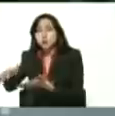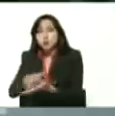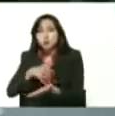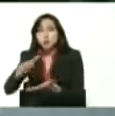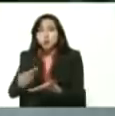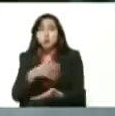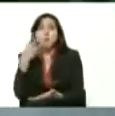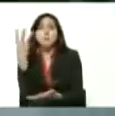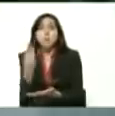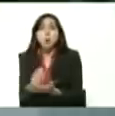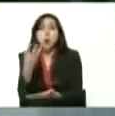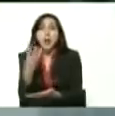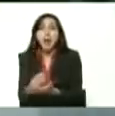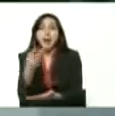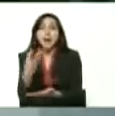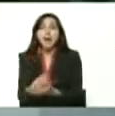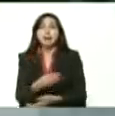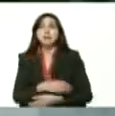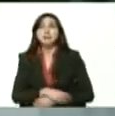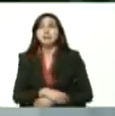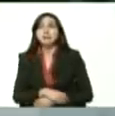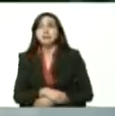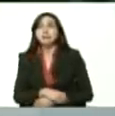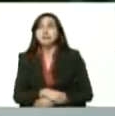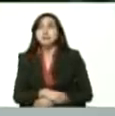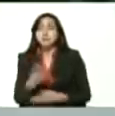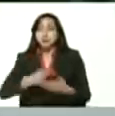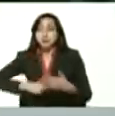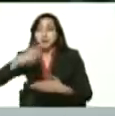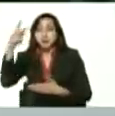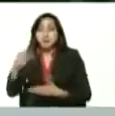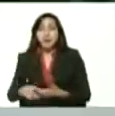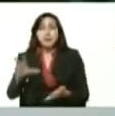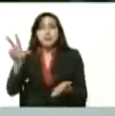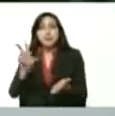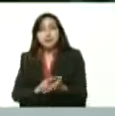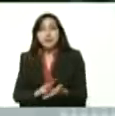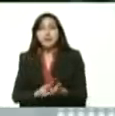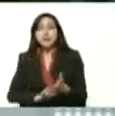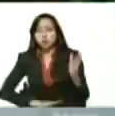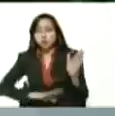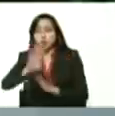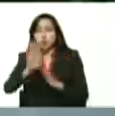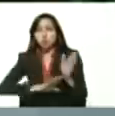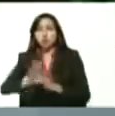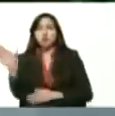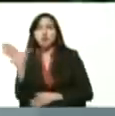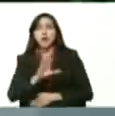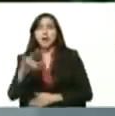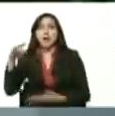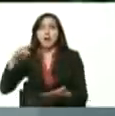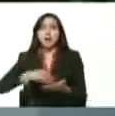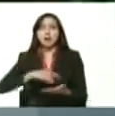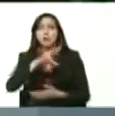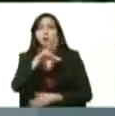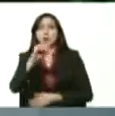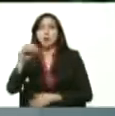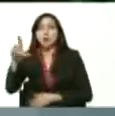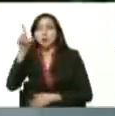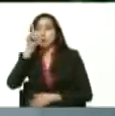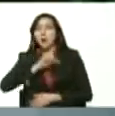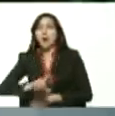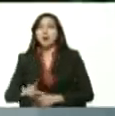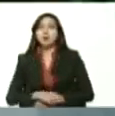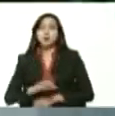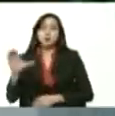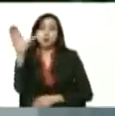Monagas en el plan bicentenario productivo Caraca Carabobo 200 en